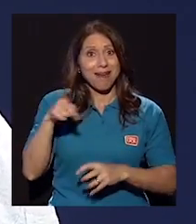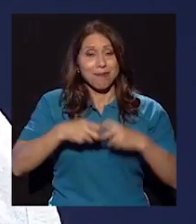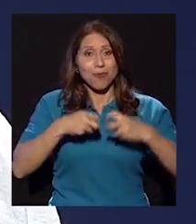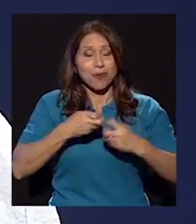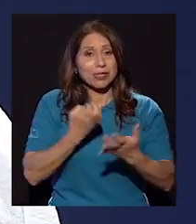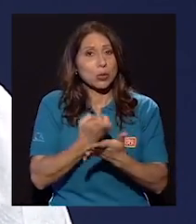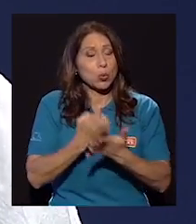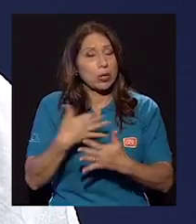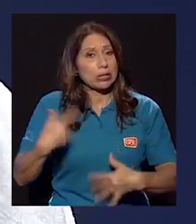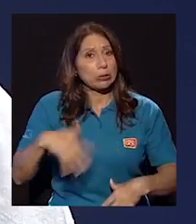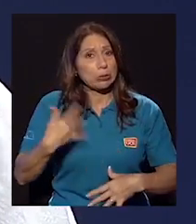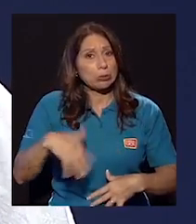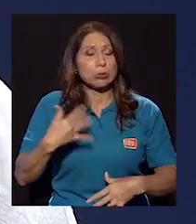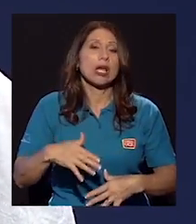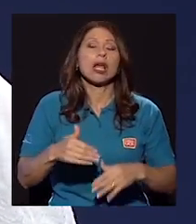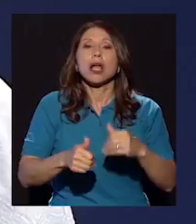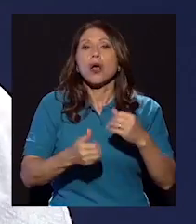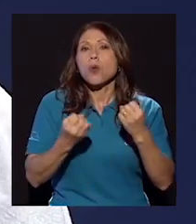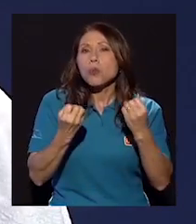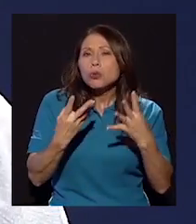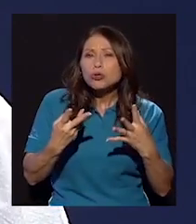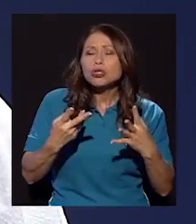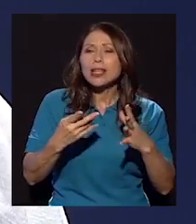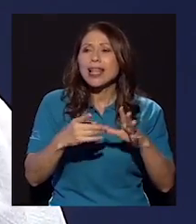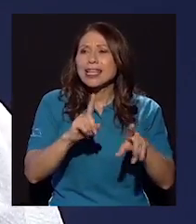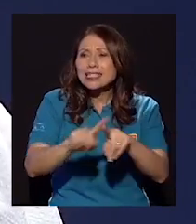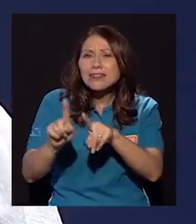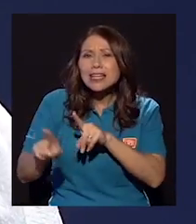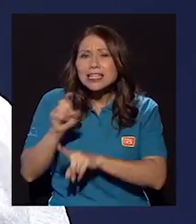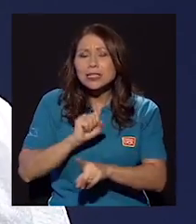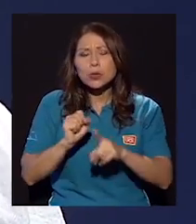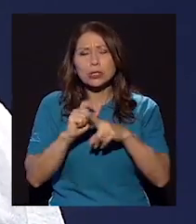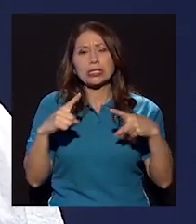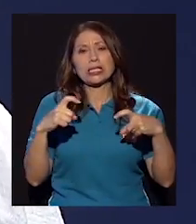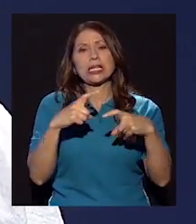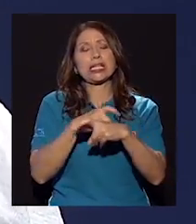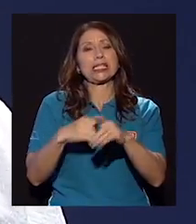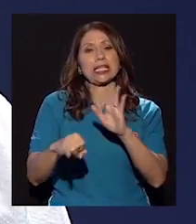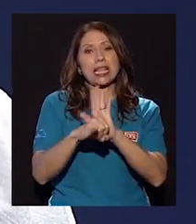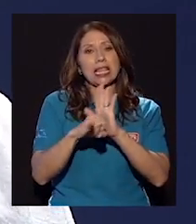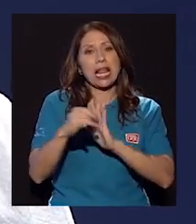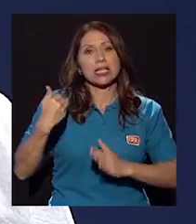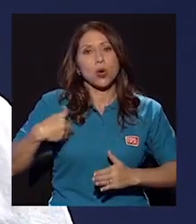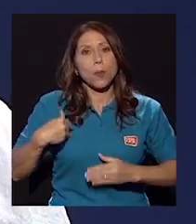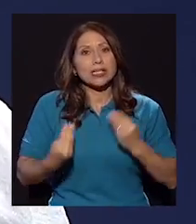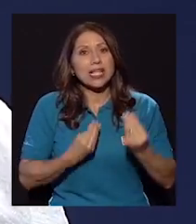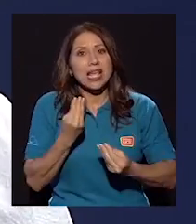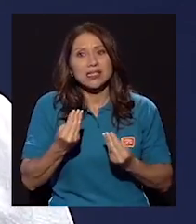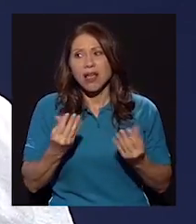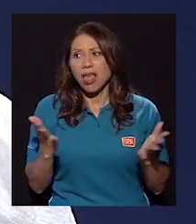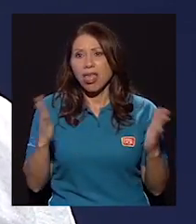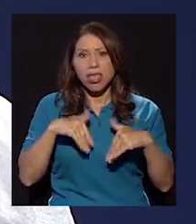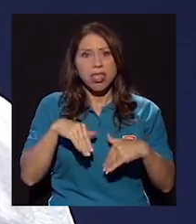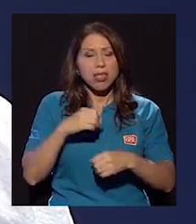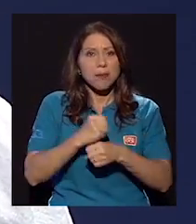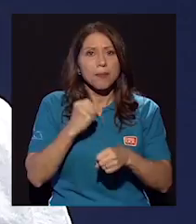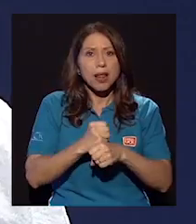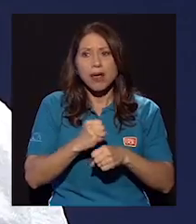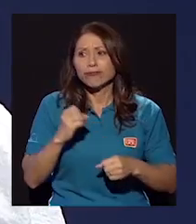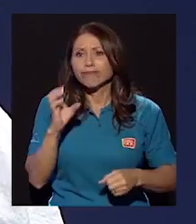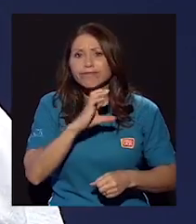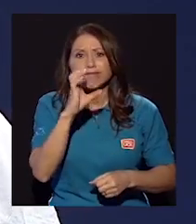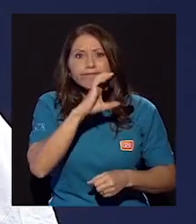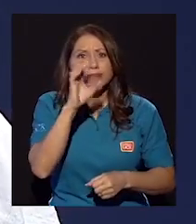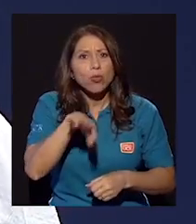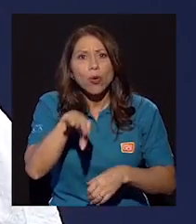fuerte, gran parte de las crisis identitarias de muchos hombres han sido quedarse sin empleo y no encontrar otro. Y realmente ha sido muy